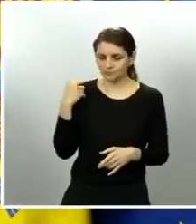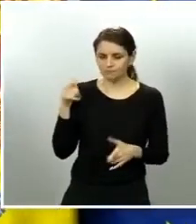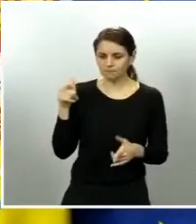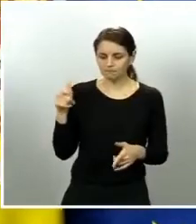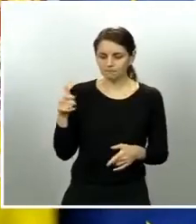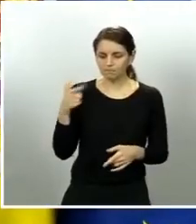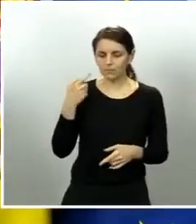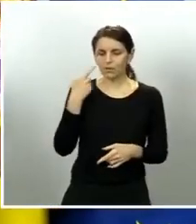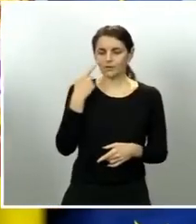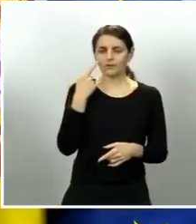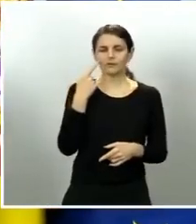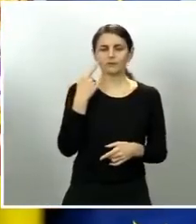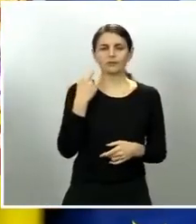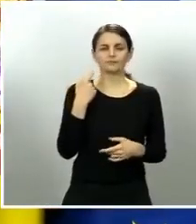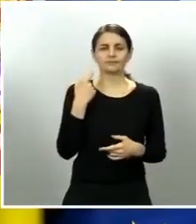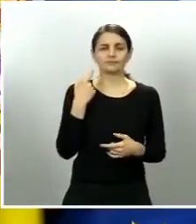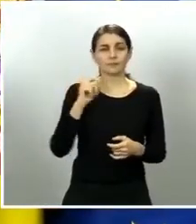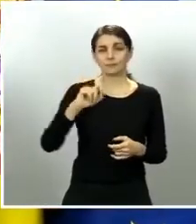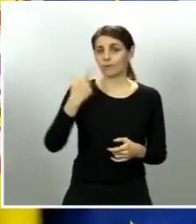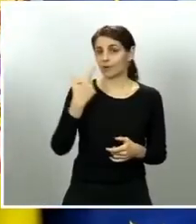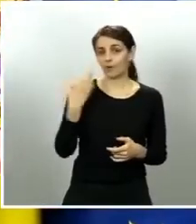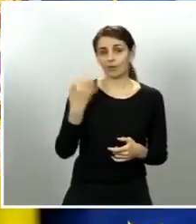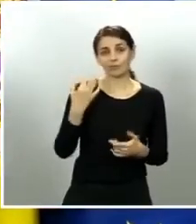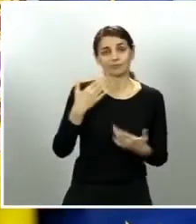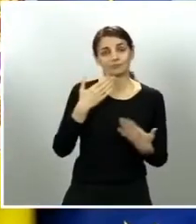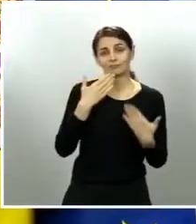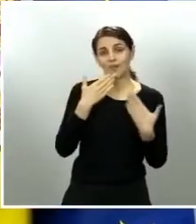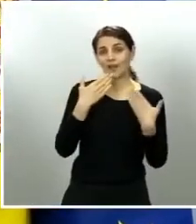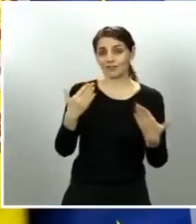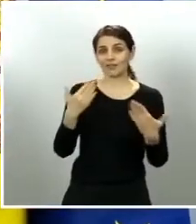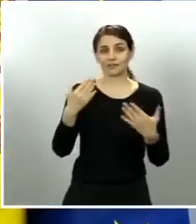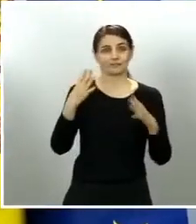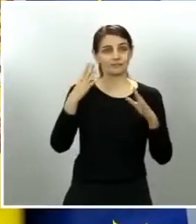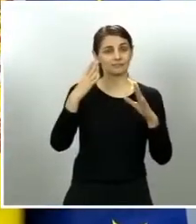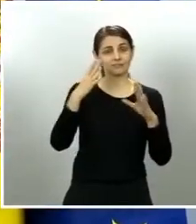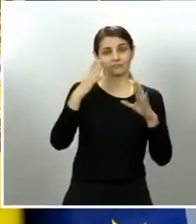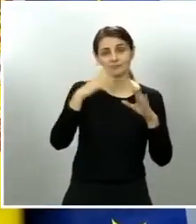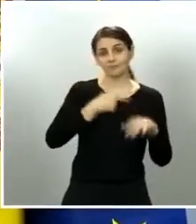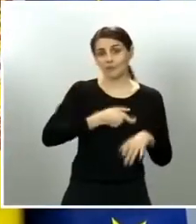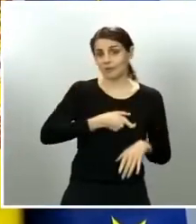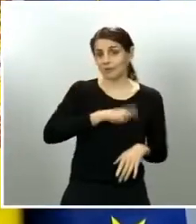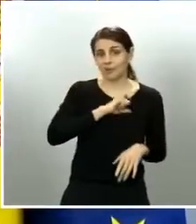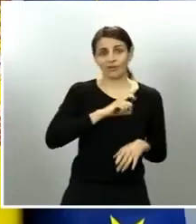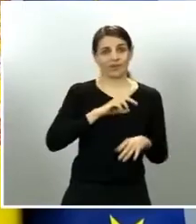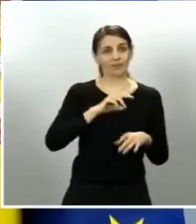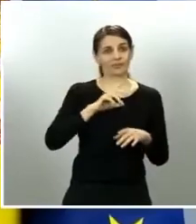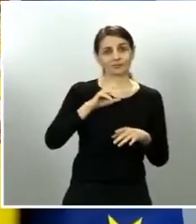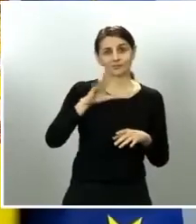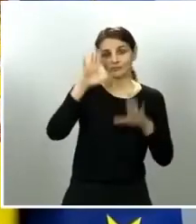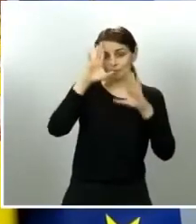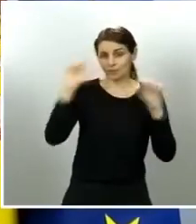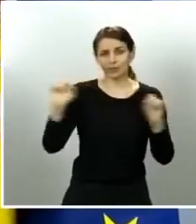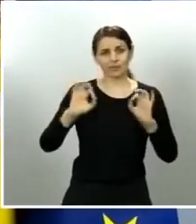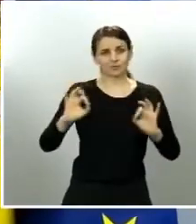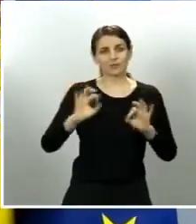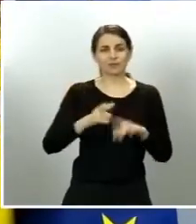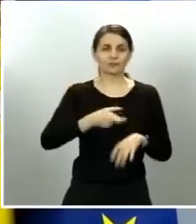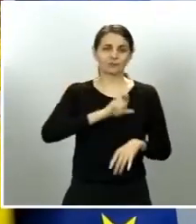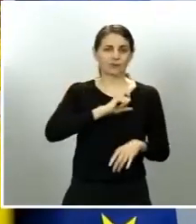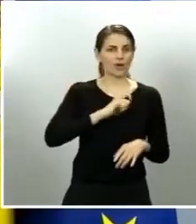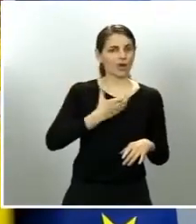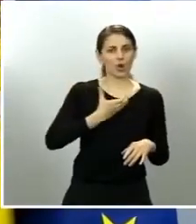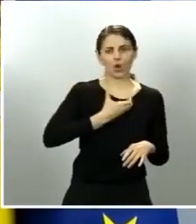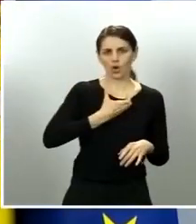agradecer a todas las fuerzas y cuerpos incluidas evidentemente las autonómicas y locales porque todos los efectivos están desplegados